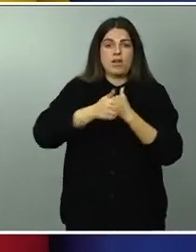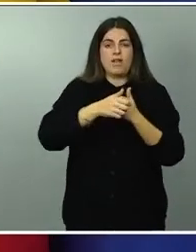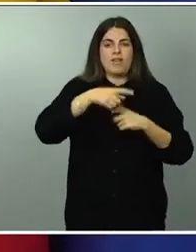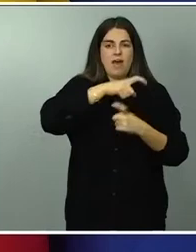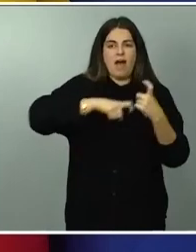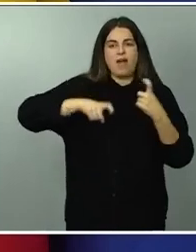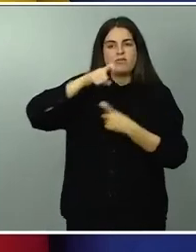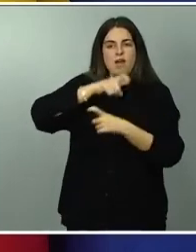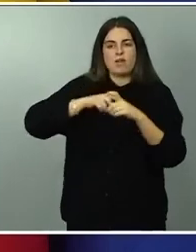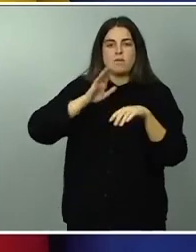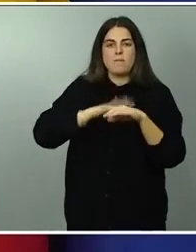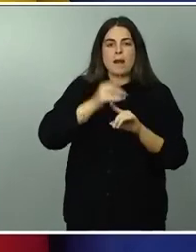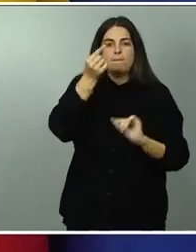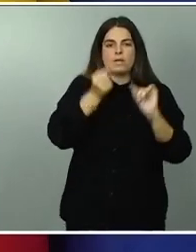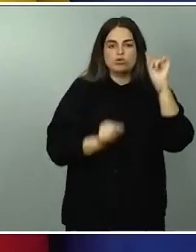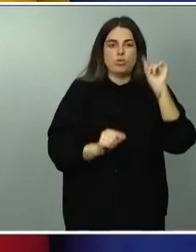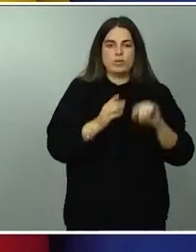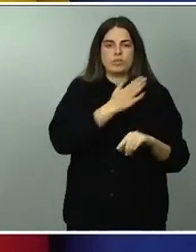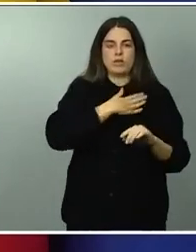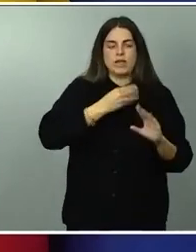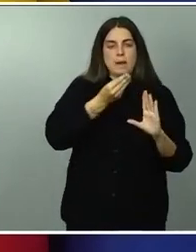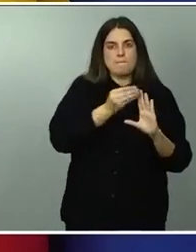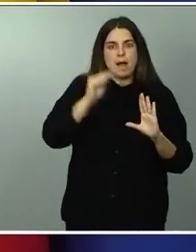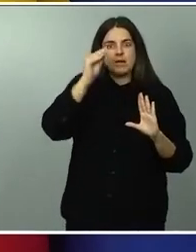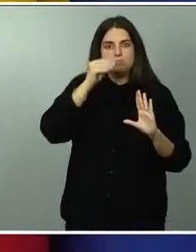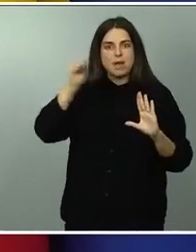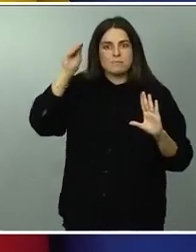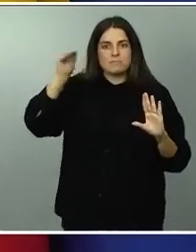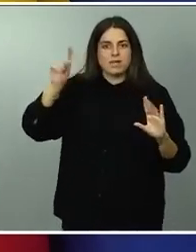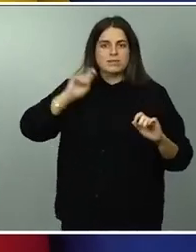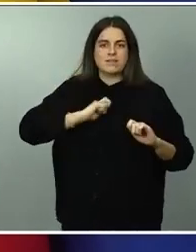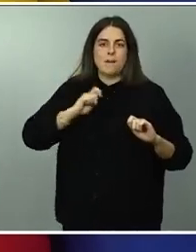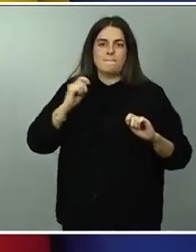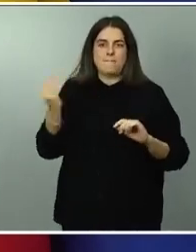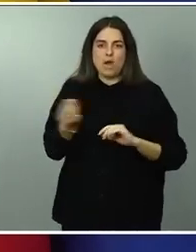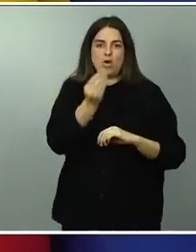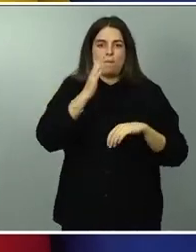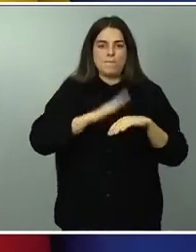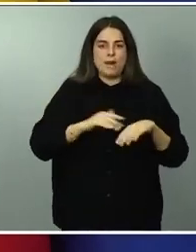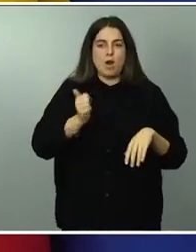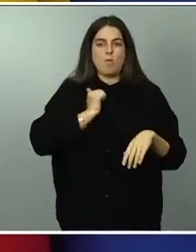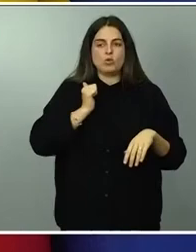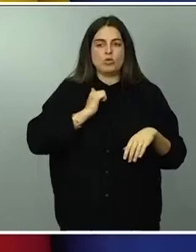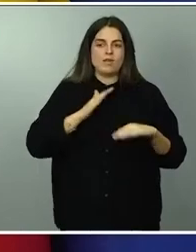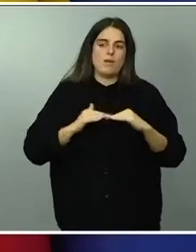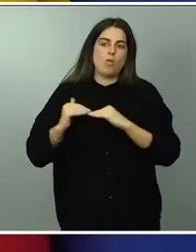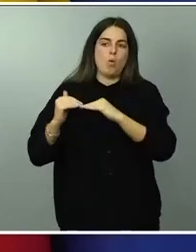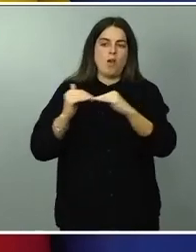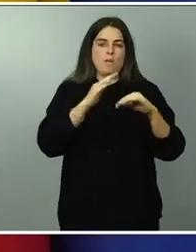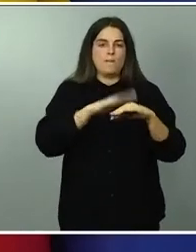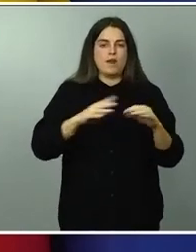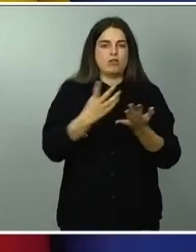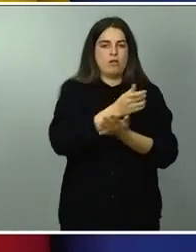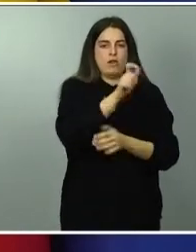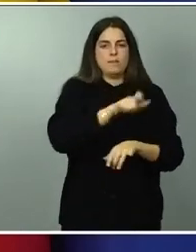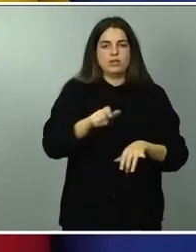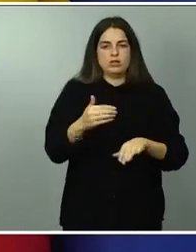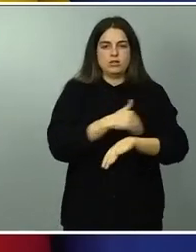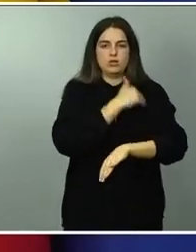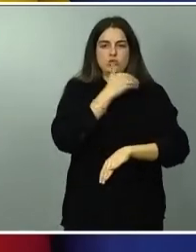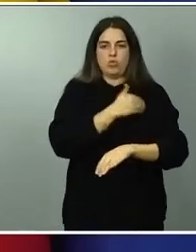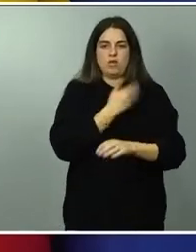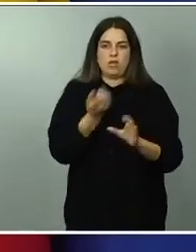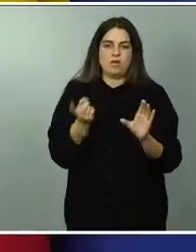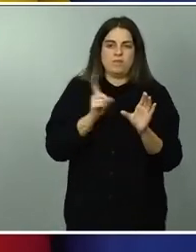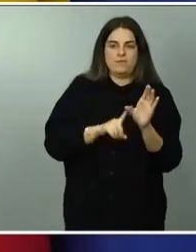ese presupuesto mejorar en definitiva la igualdad de oportunidades para todos nuestros estudiantes es verdad que